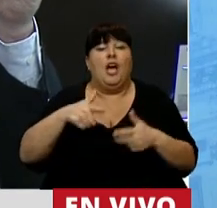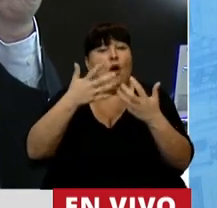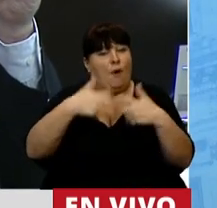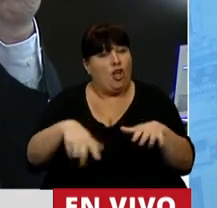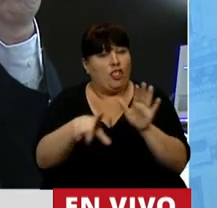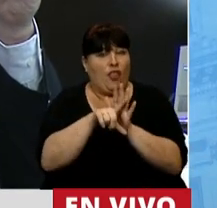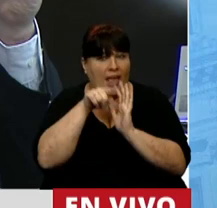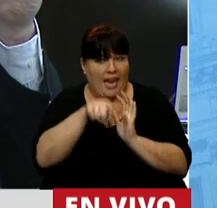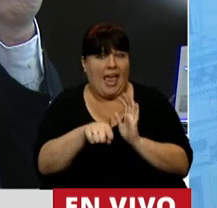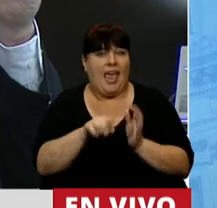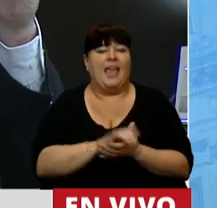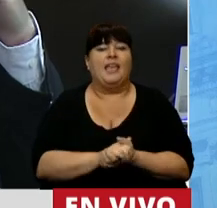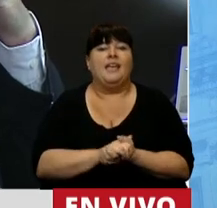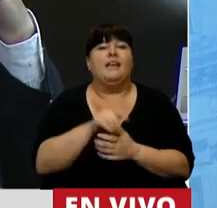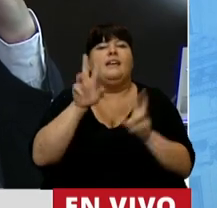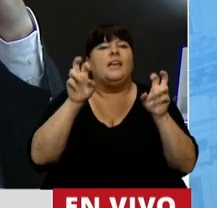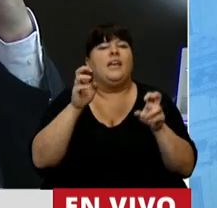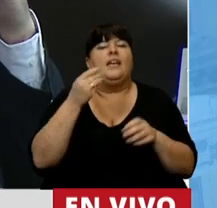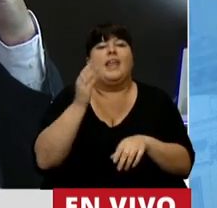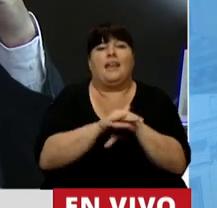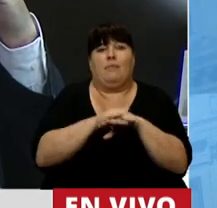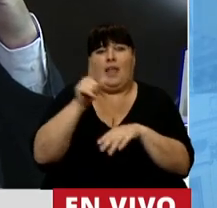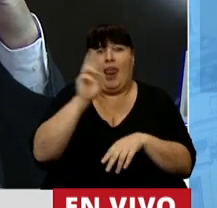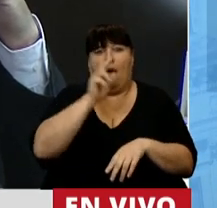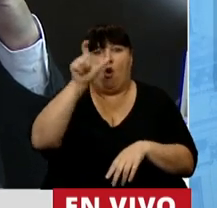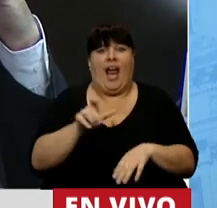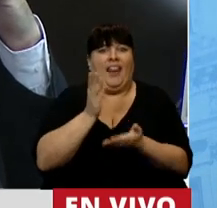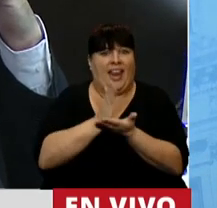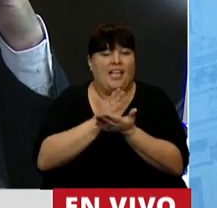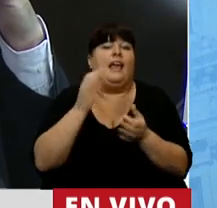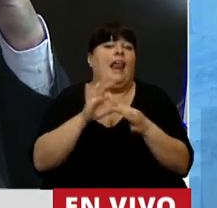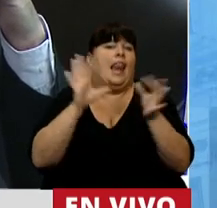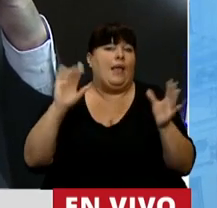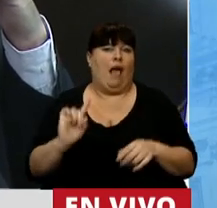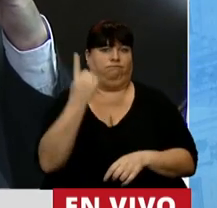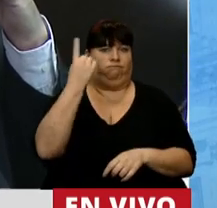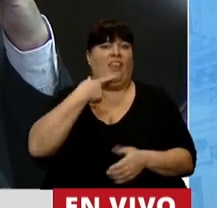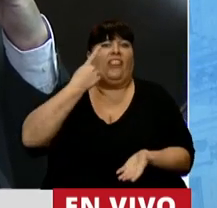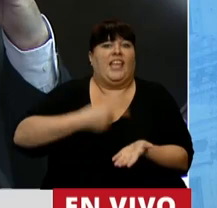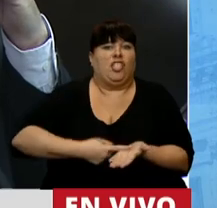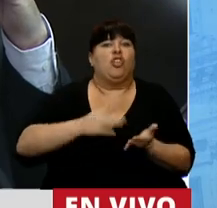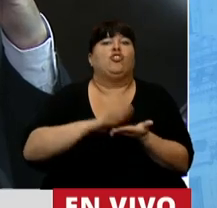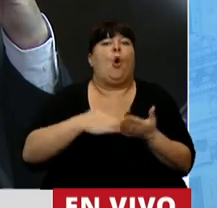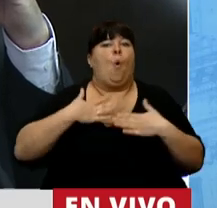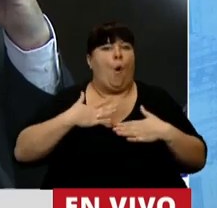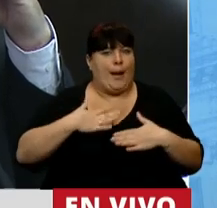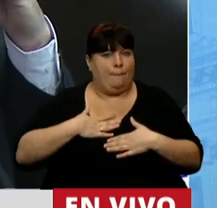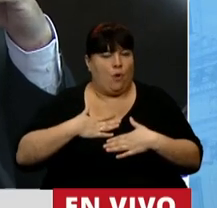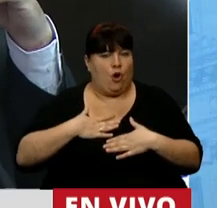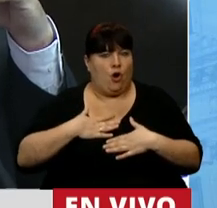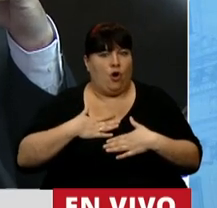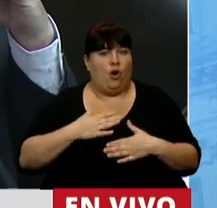proyecto de ley, el bien a tutelar es el derecho de la mujer, basado en la libertad y autonomía de decidir sobre su cuerpo.